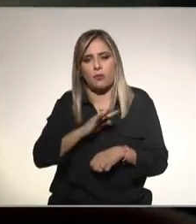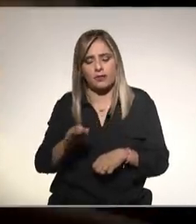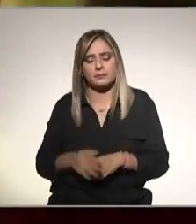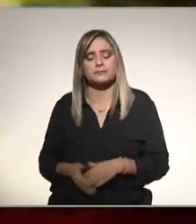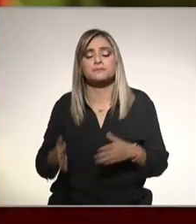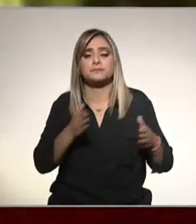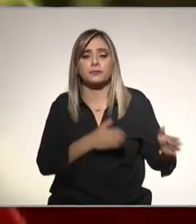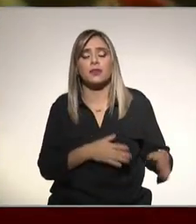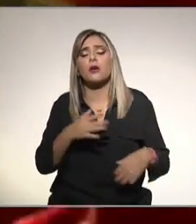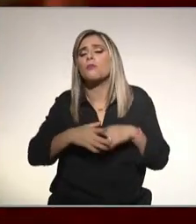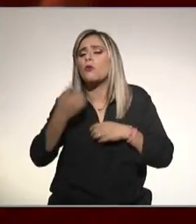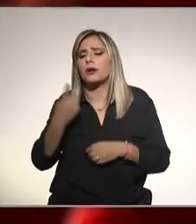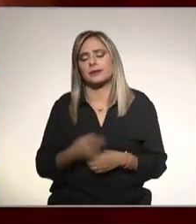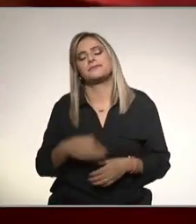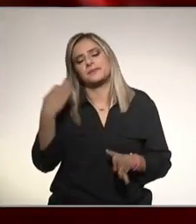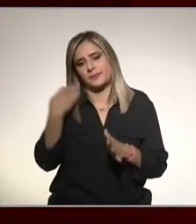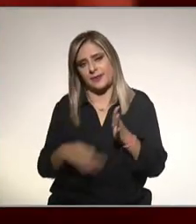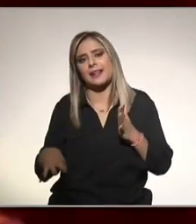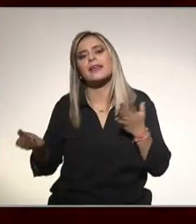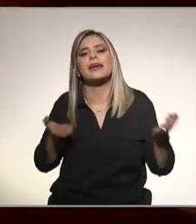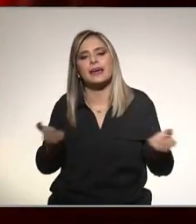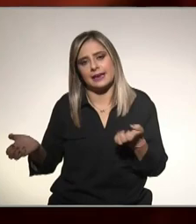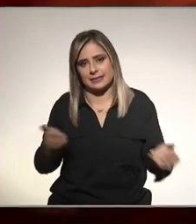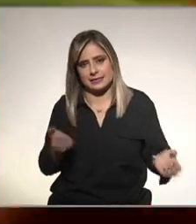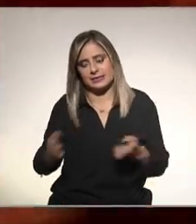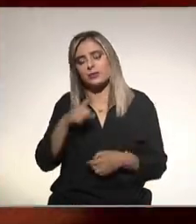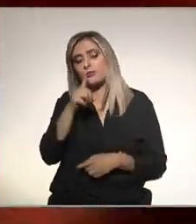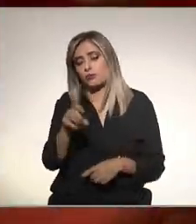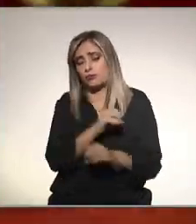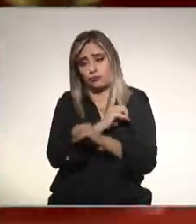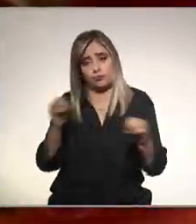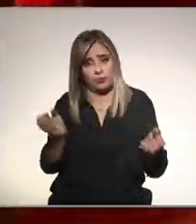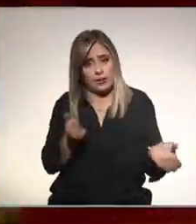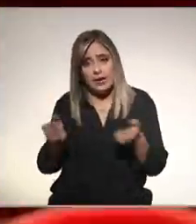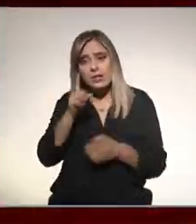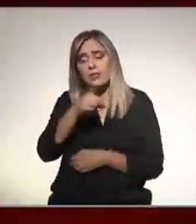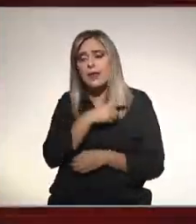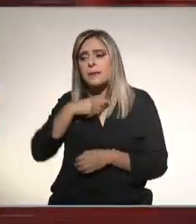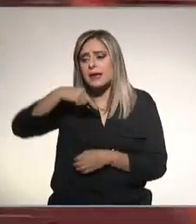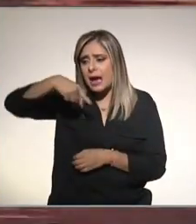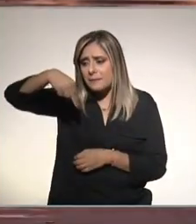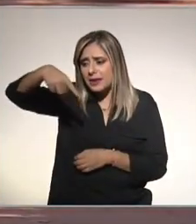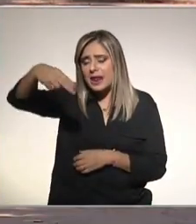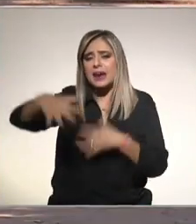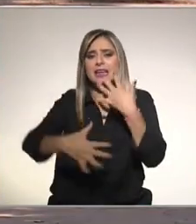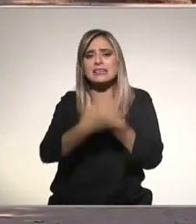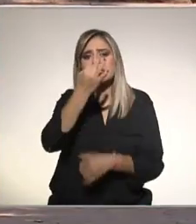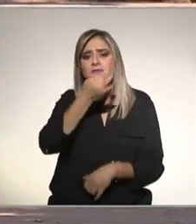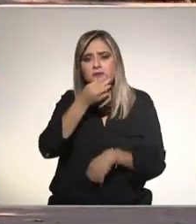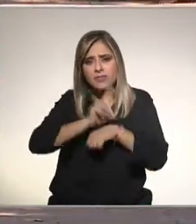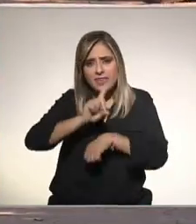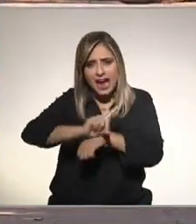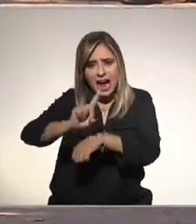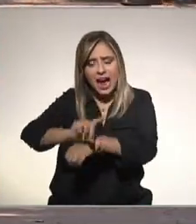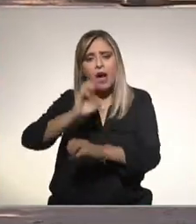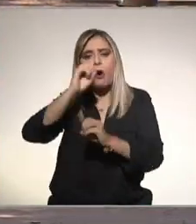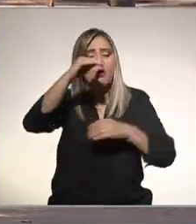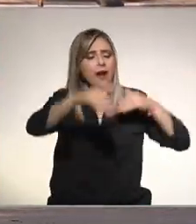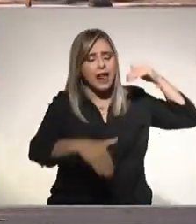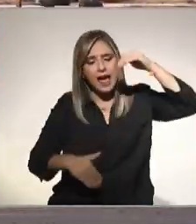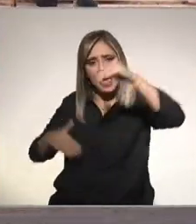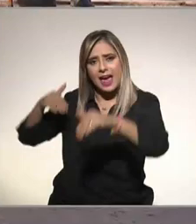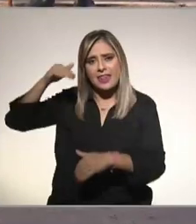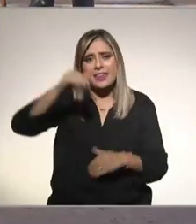la falta de actividad física el no hacer ejercicio por lo menos caminar 15 minutos diarios de continuo o nadar 30